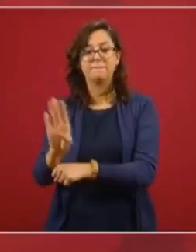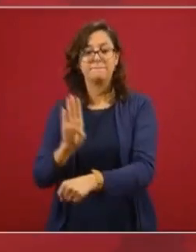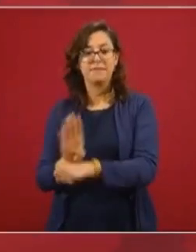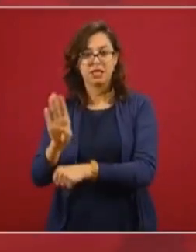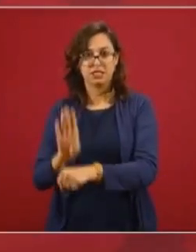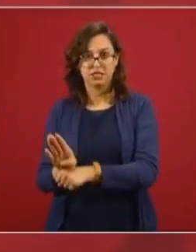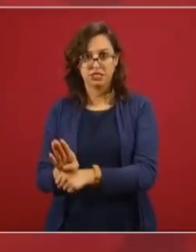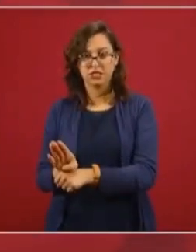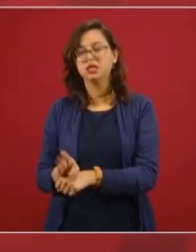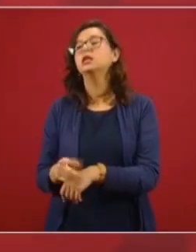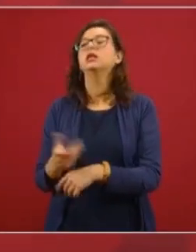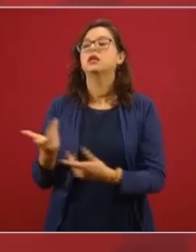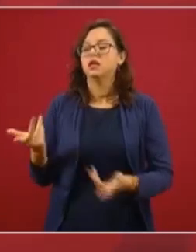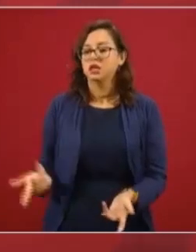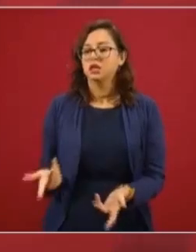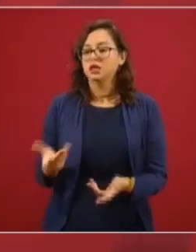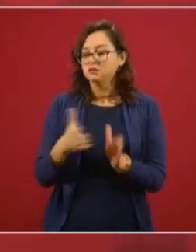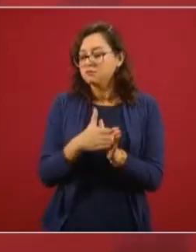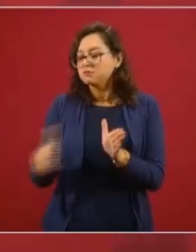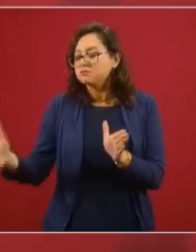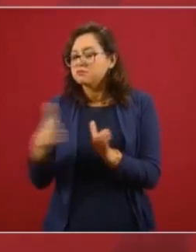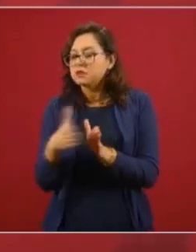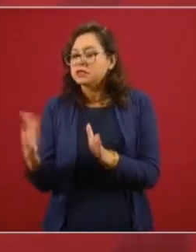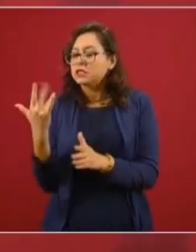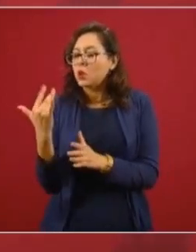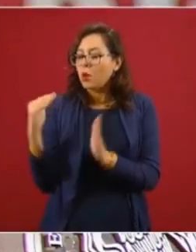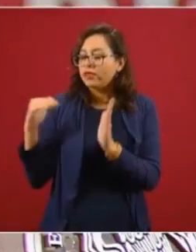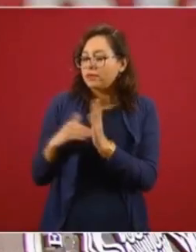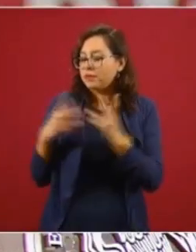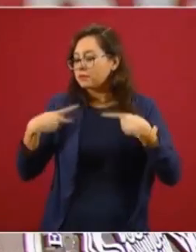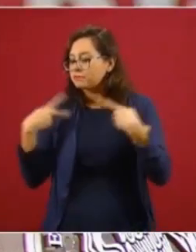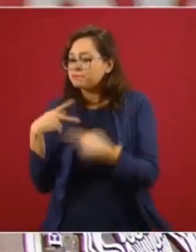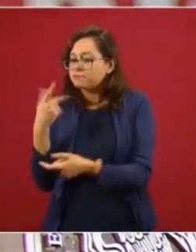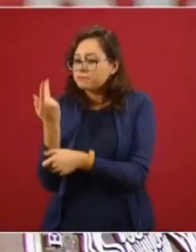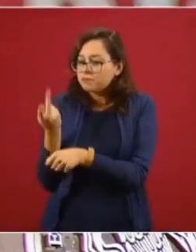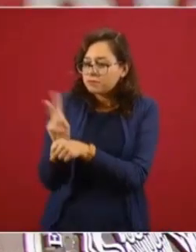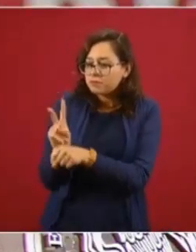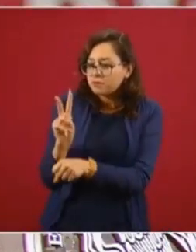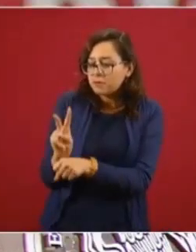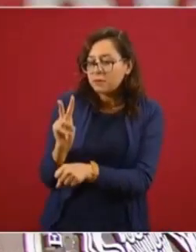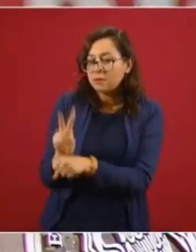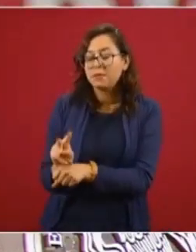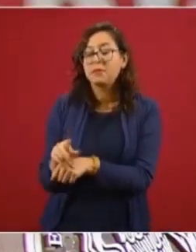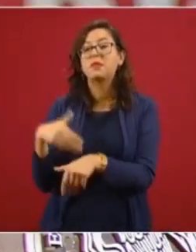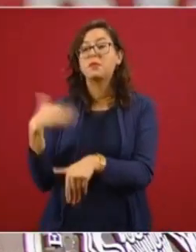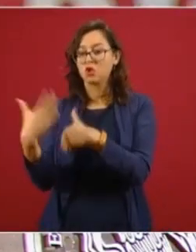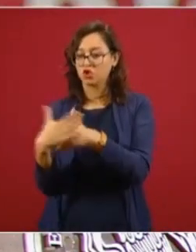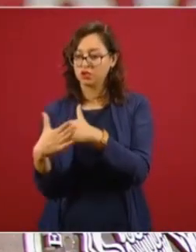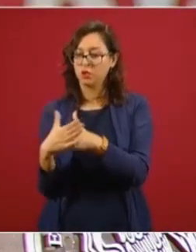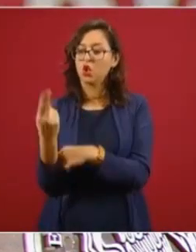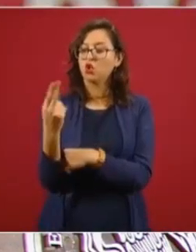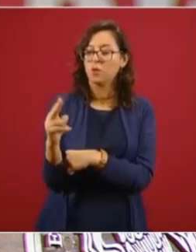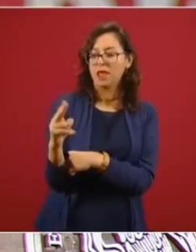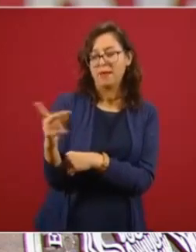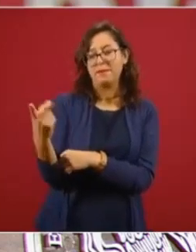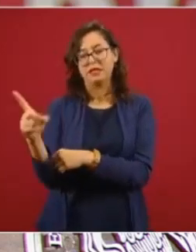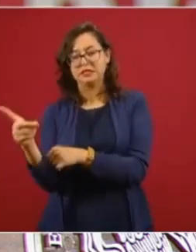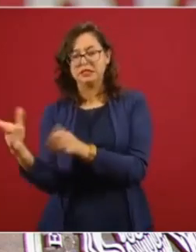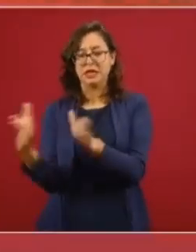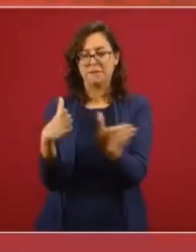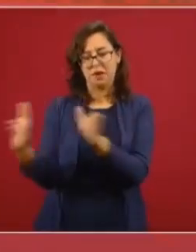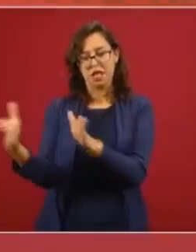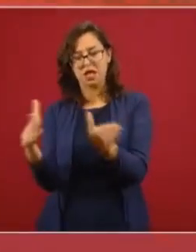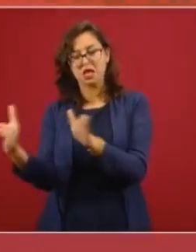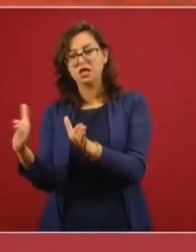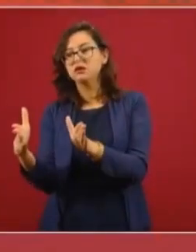Esperamos la conclusión del estudio de fase 3 hacia finales de noviembre o diciembre. El acuerdo